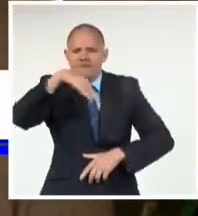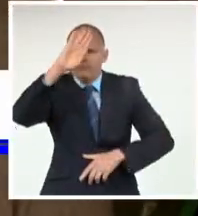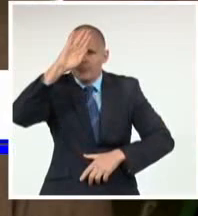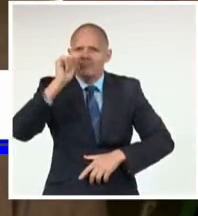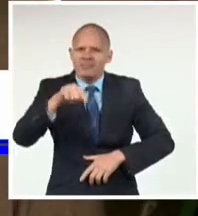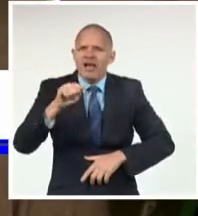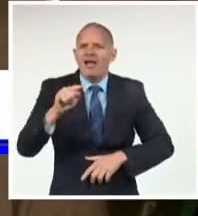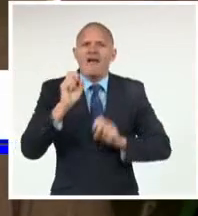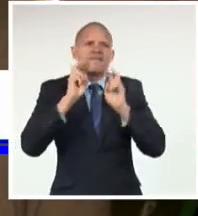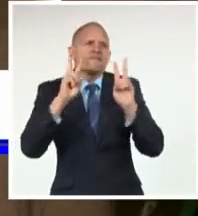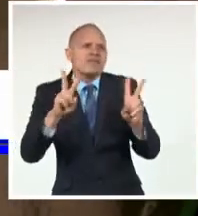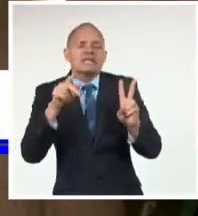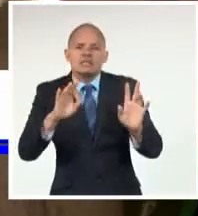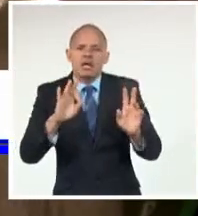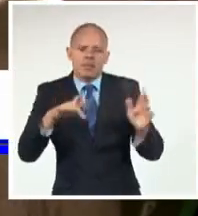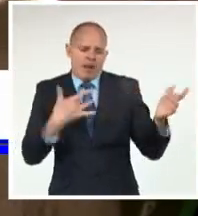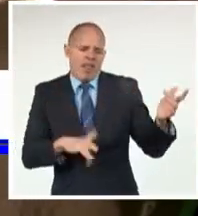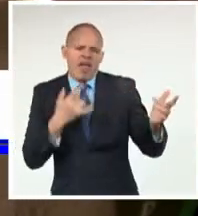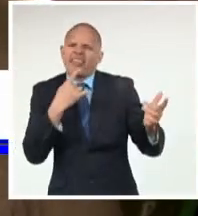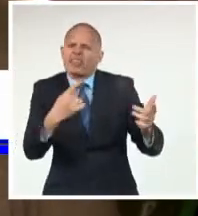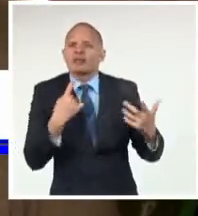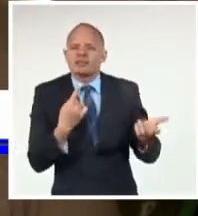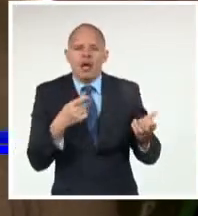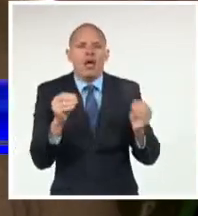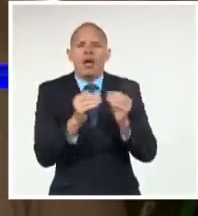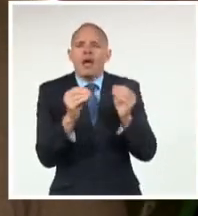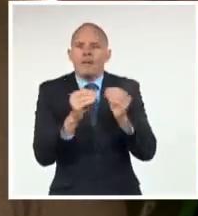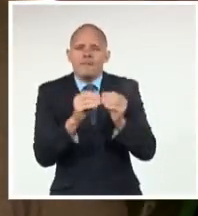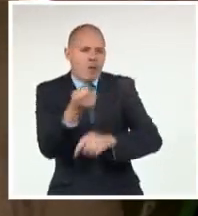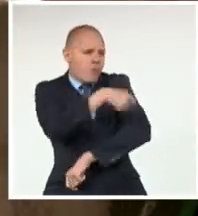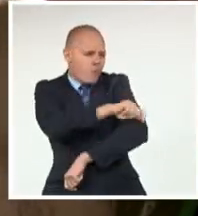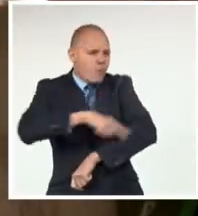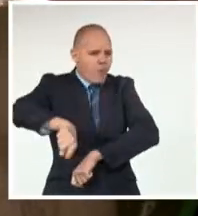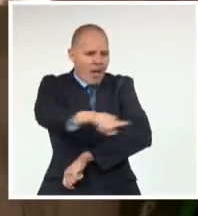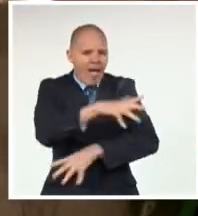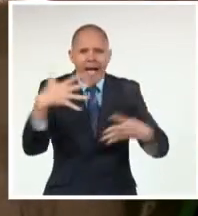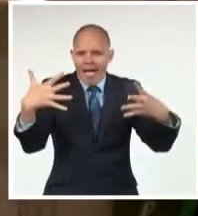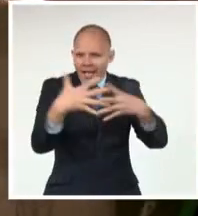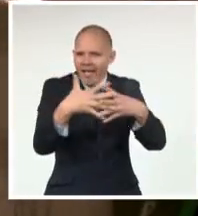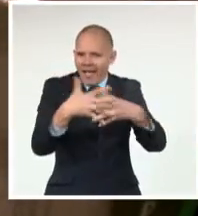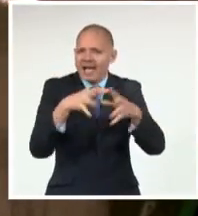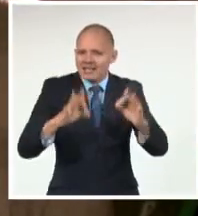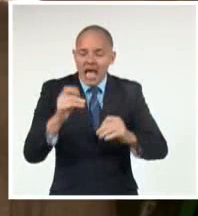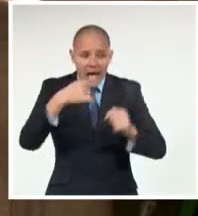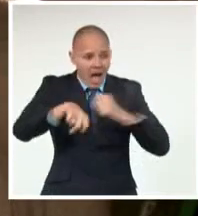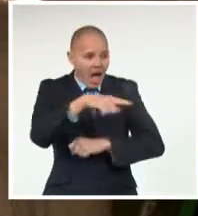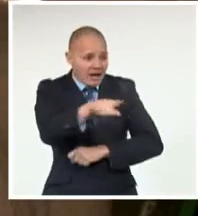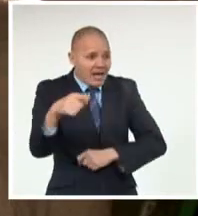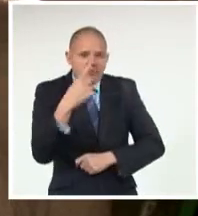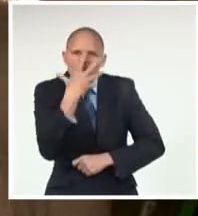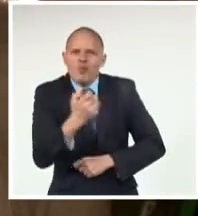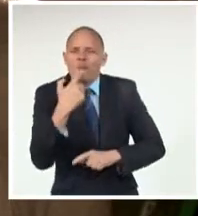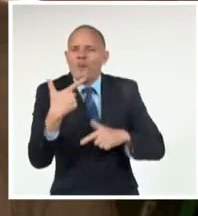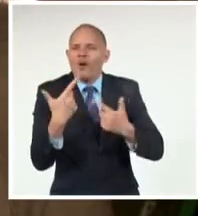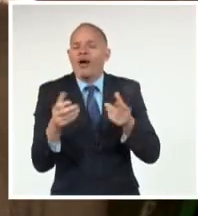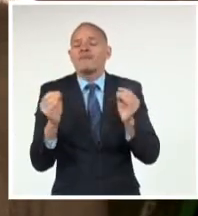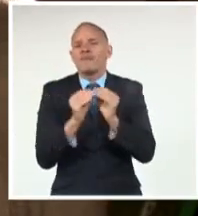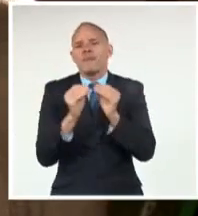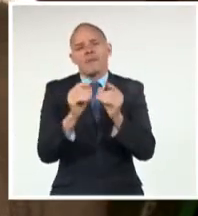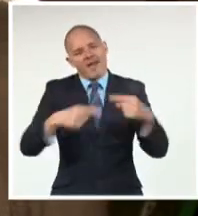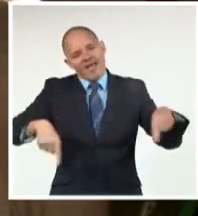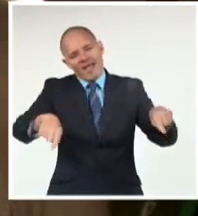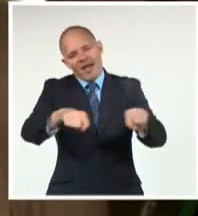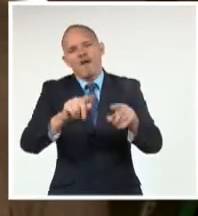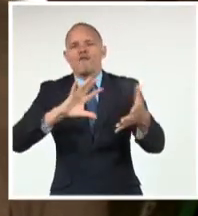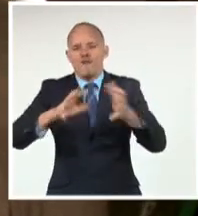Reflexiva Por eso Se mantiene Por eso siempre Tiene las motivaciones Motivos Para hacerse